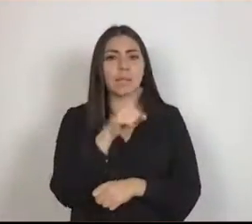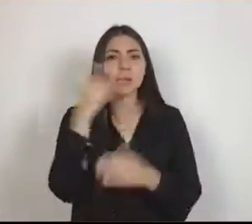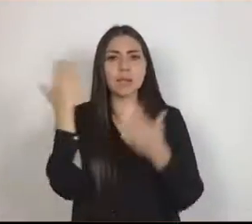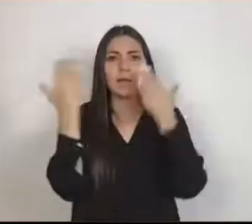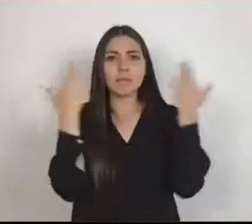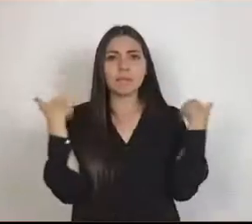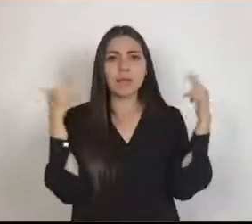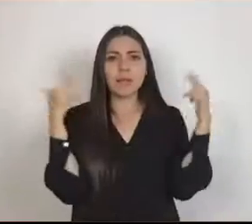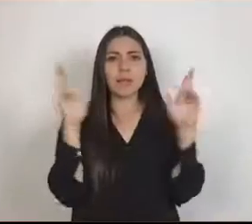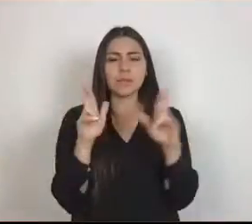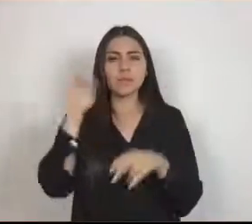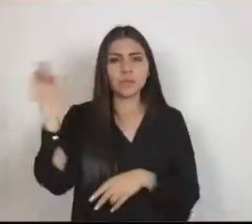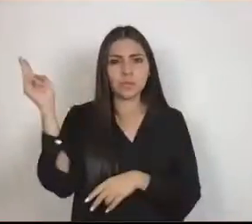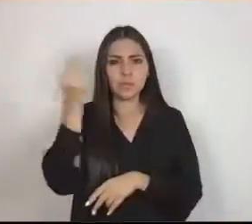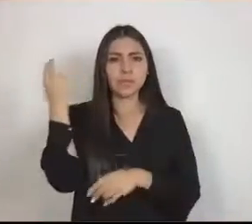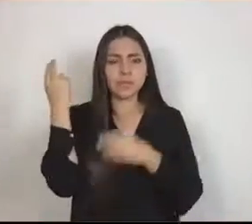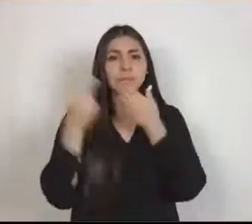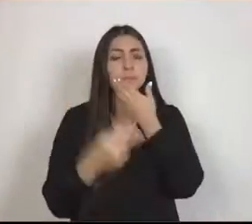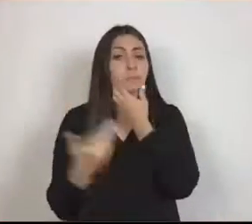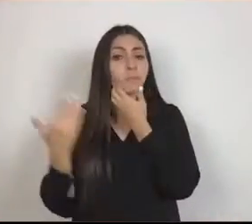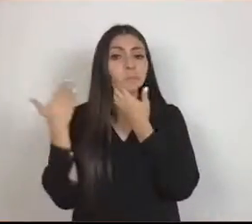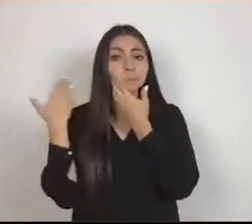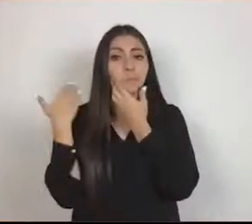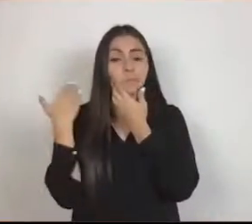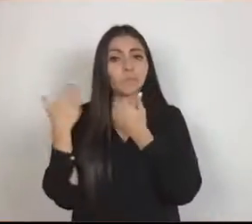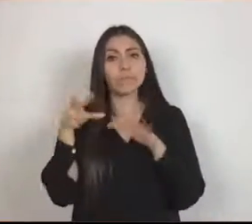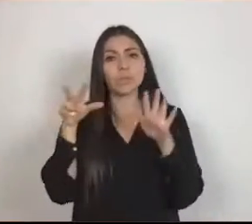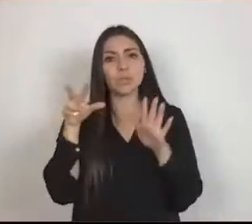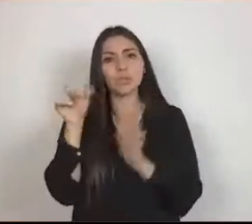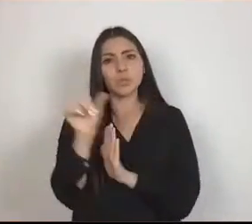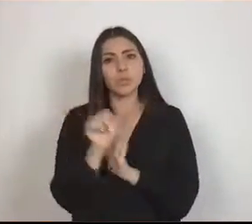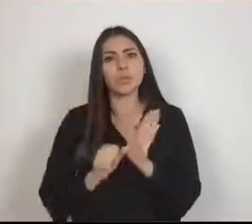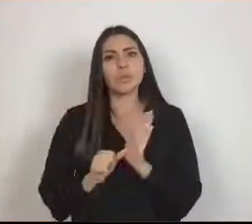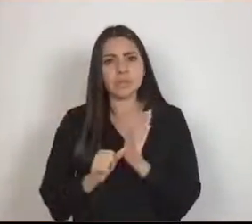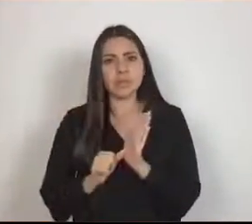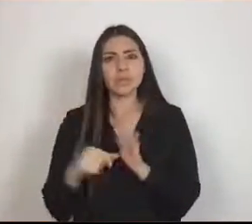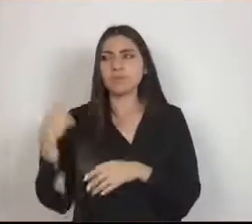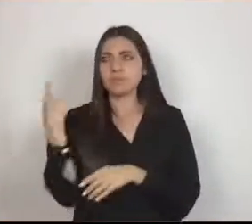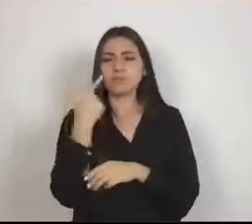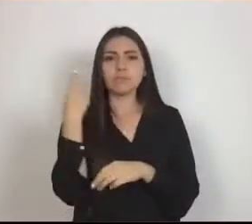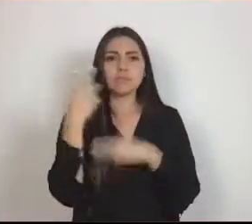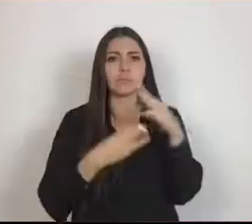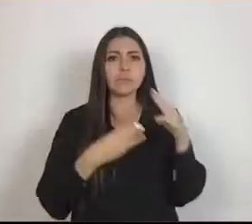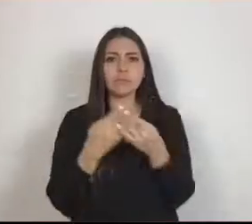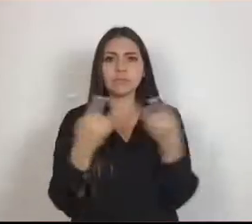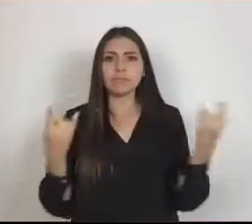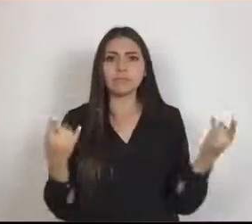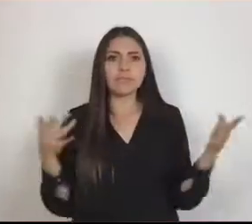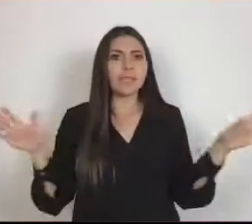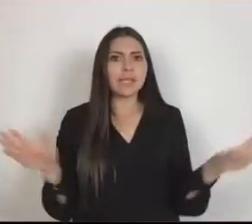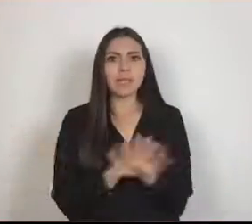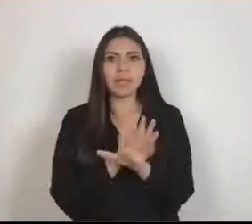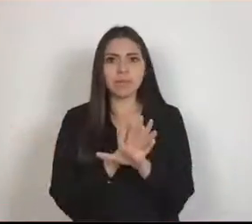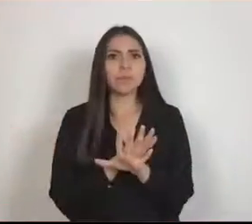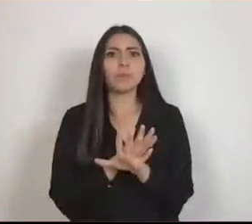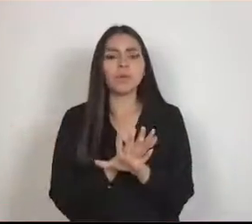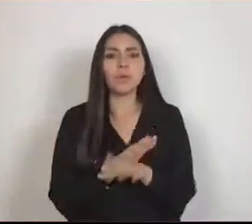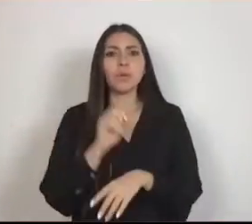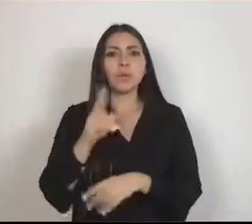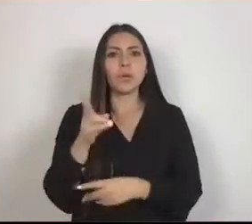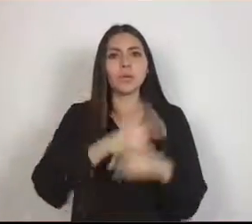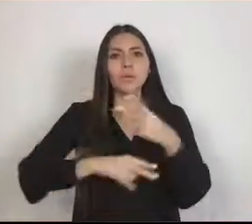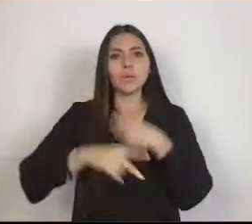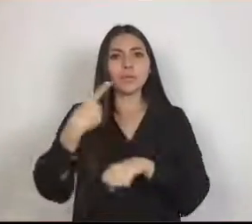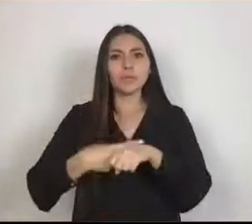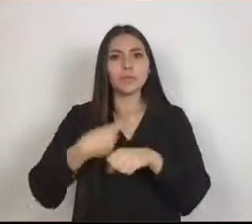Hace 18 meses la historia de la humanidad cambió. La pandemia por COVID-19 nos